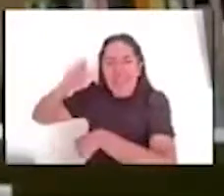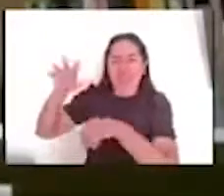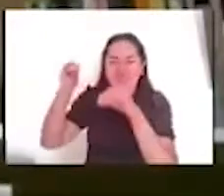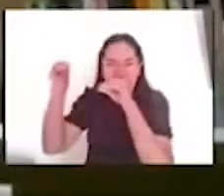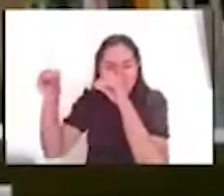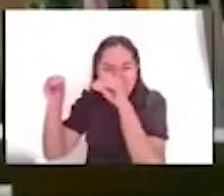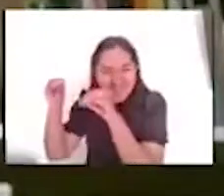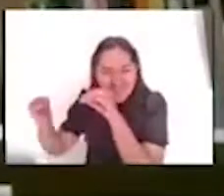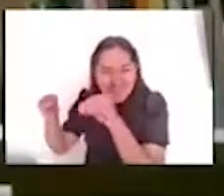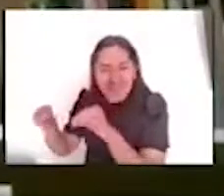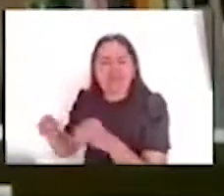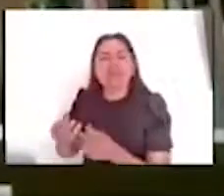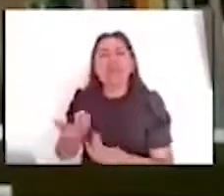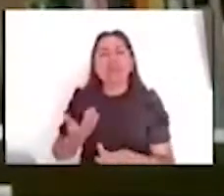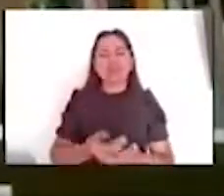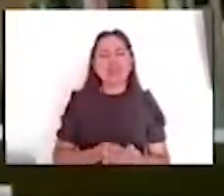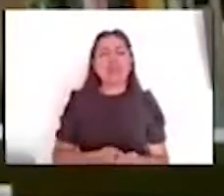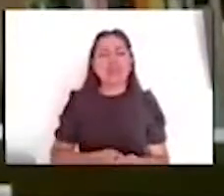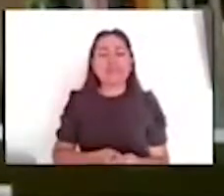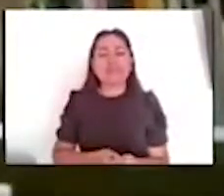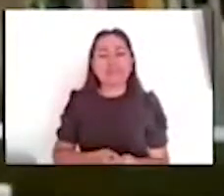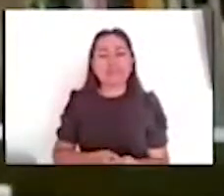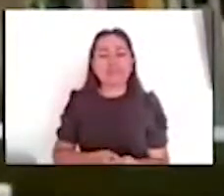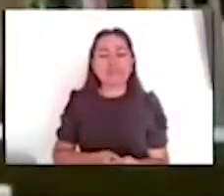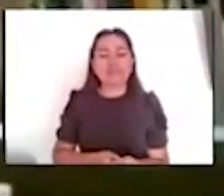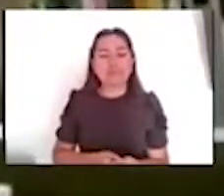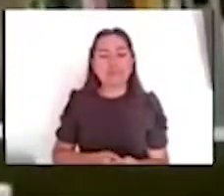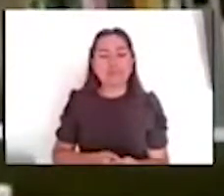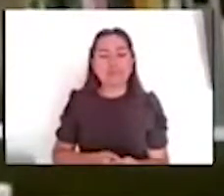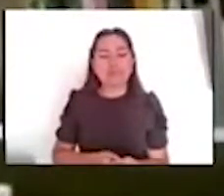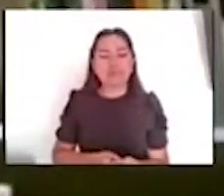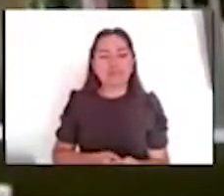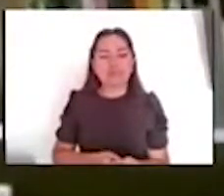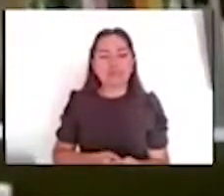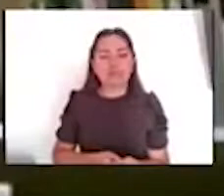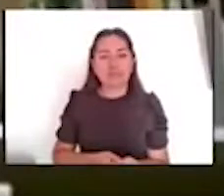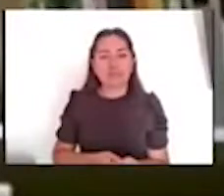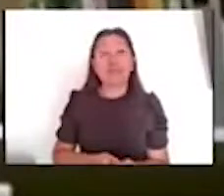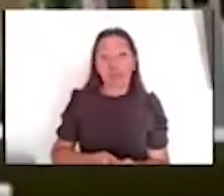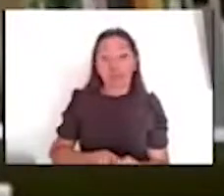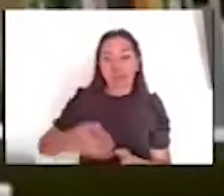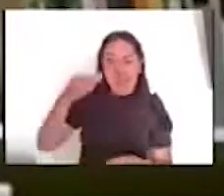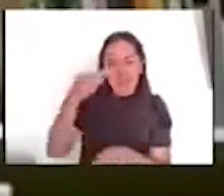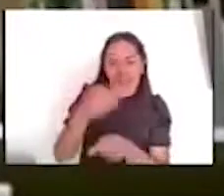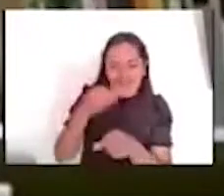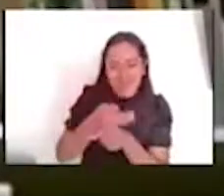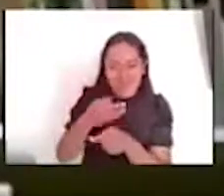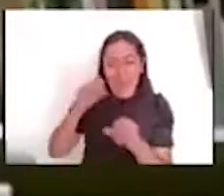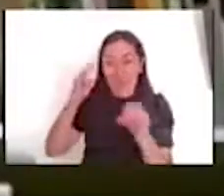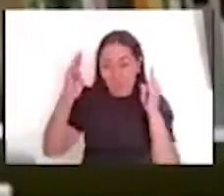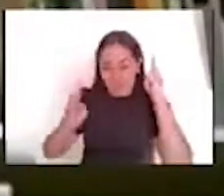este, podríamos decir, origen de, pues, de lo que hoy es el Museo Nacional de Antropología. Cierto,